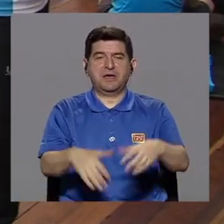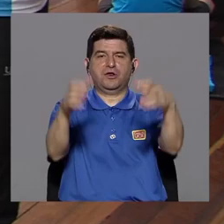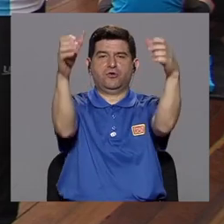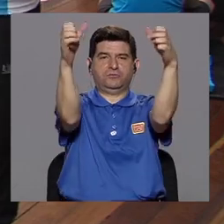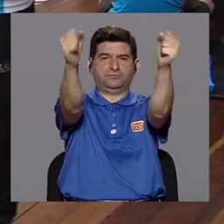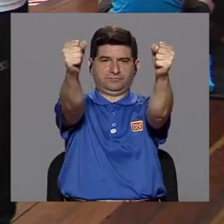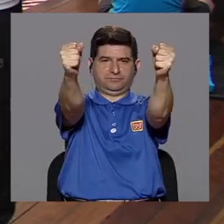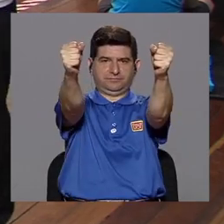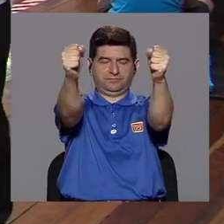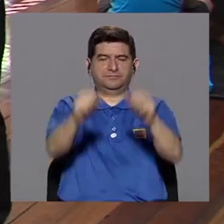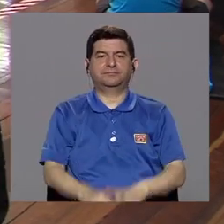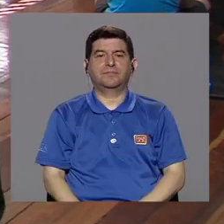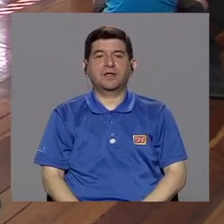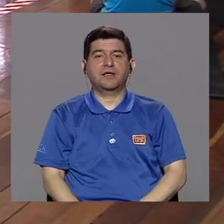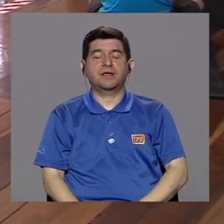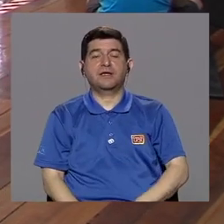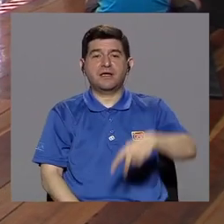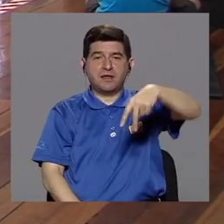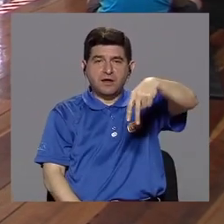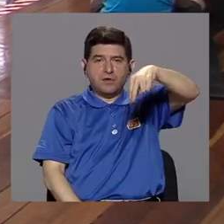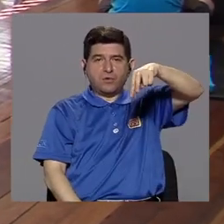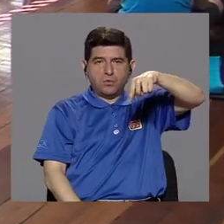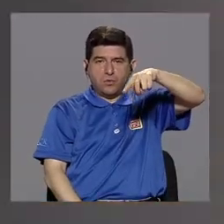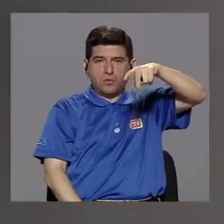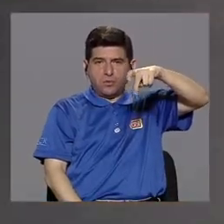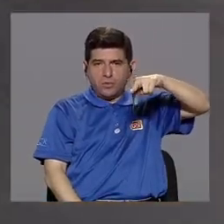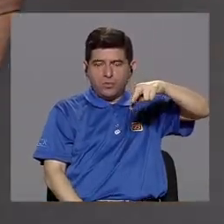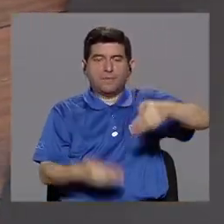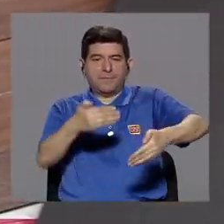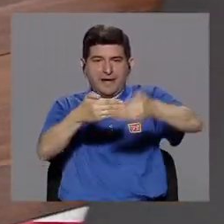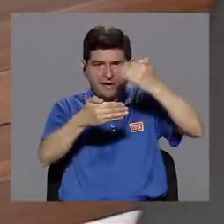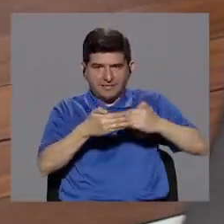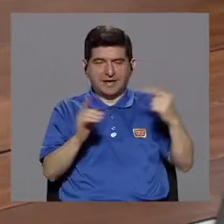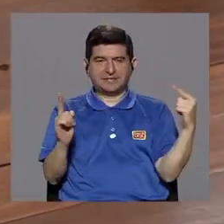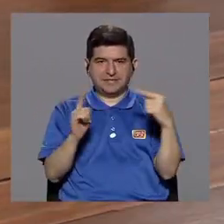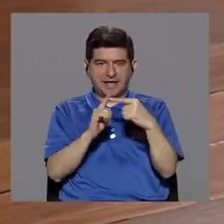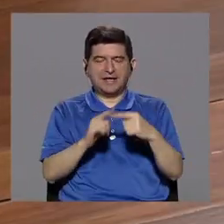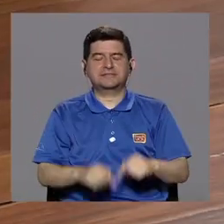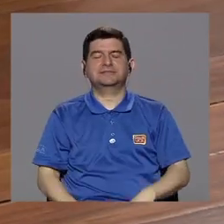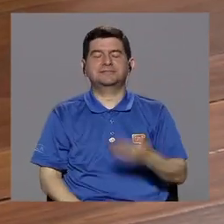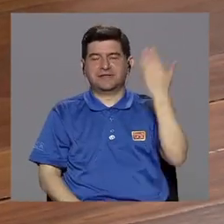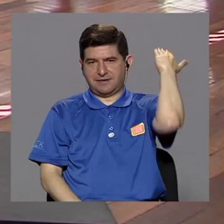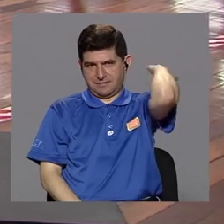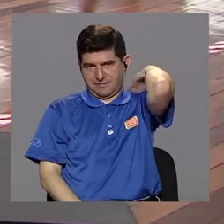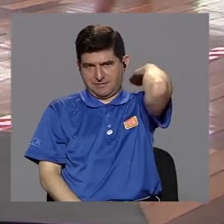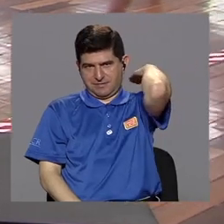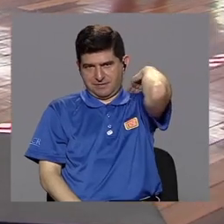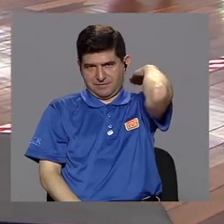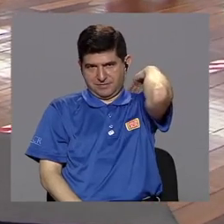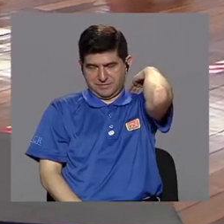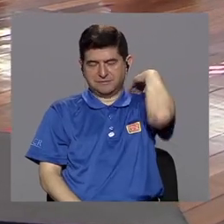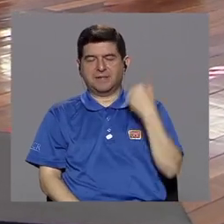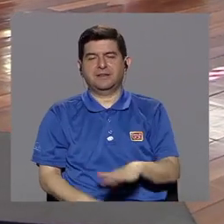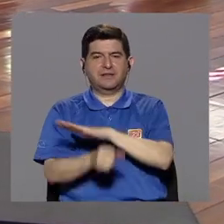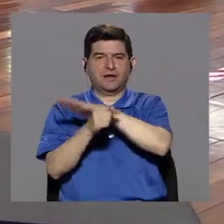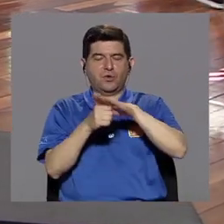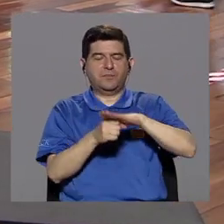las agarraderas y caminar hacia atrás, tanto como se pueda, hasta posicionar nuestra espalda